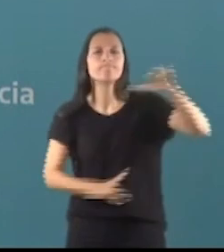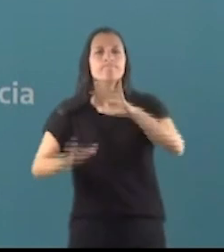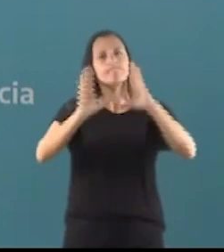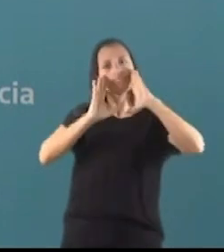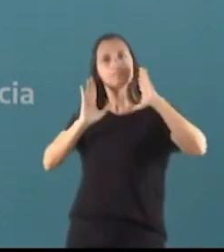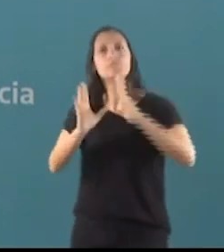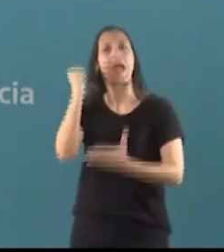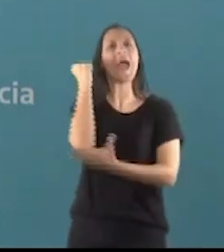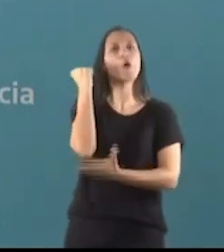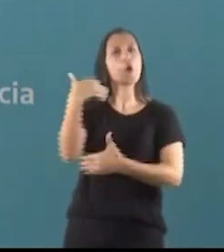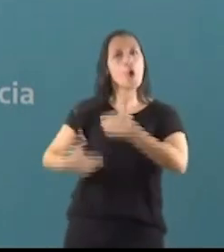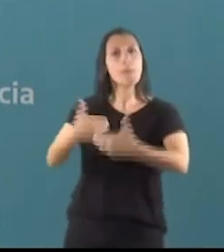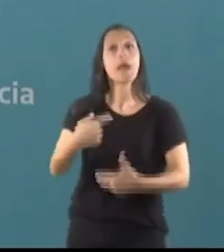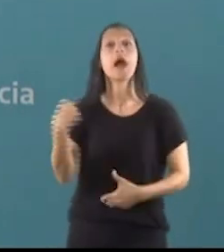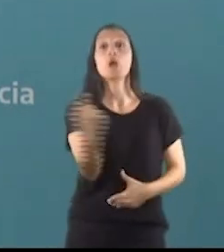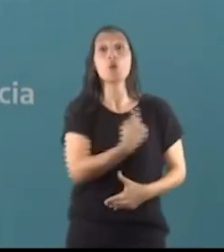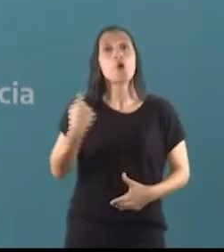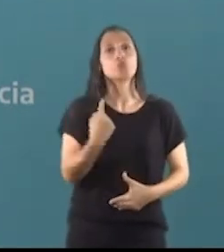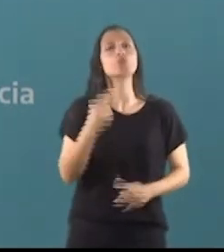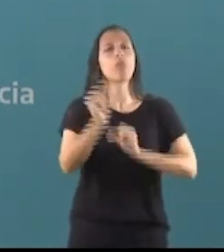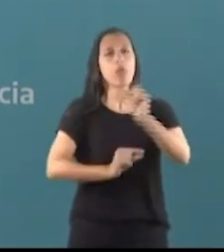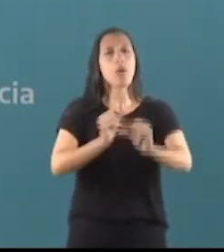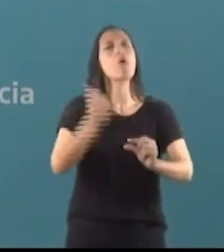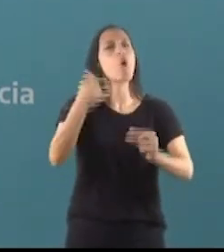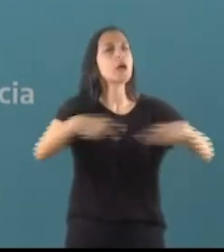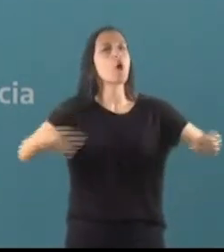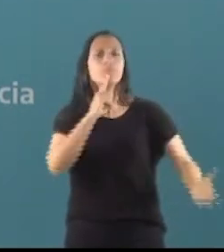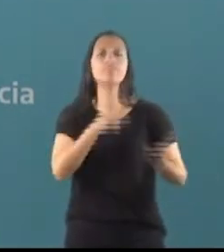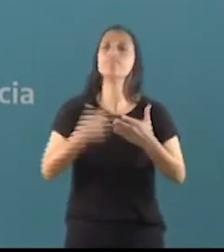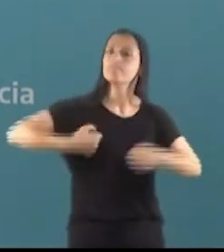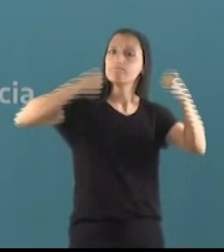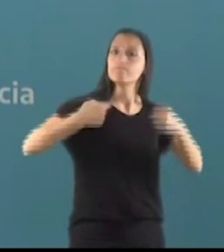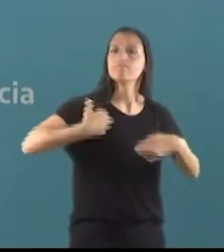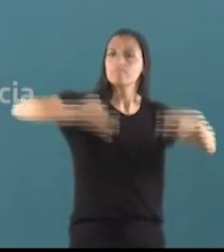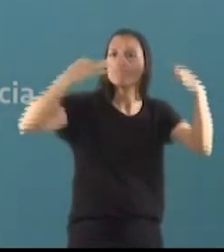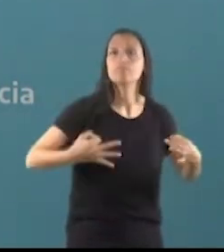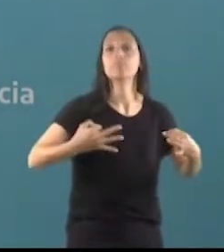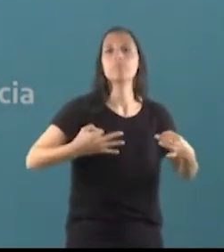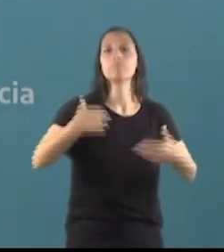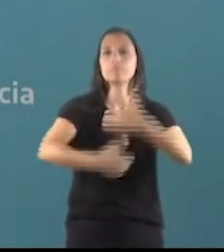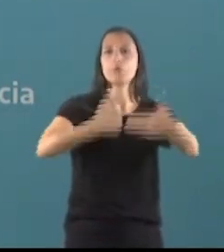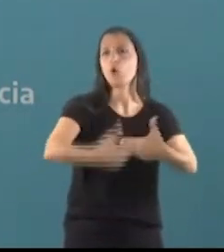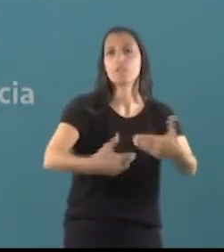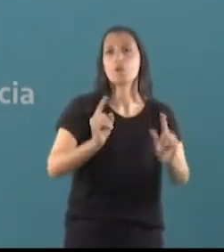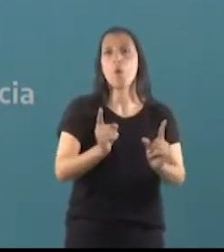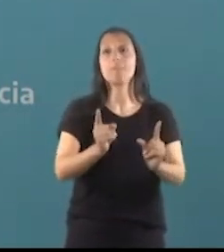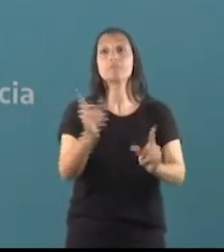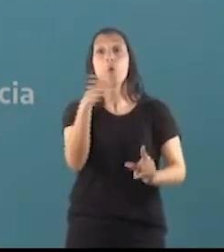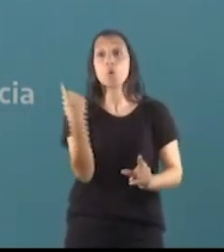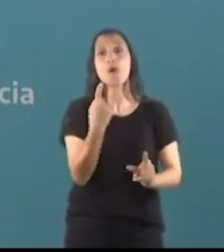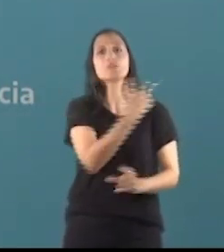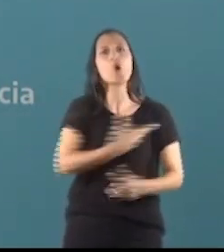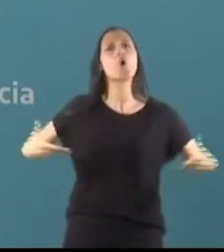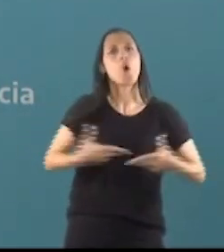crecimiento que nos está haciendo sentar bases muy sólidas para seguir adelante con el proyecto de